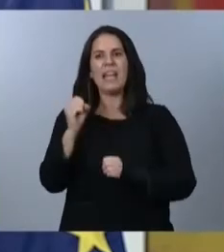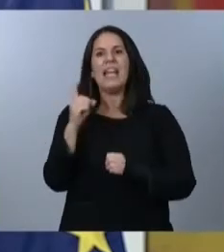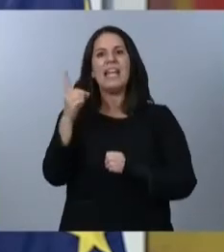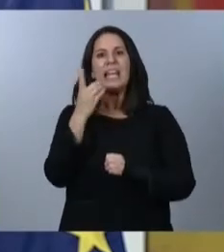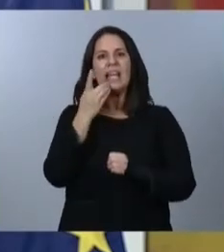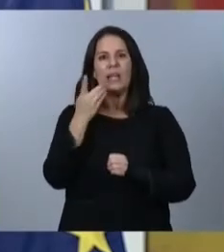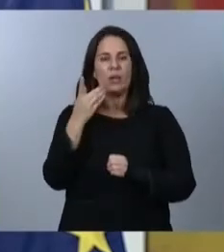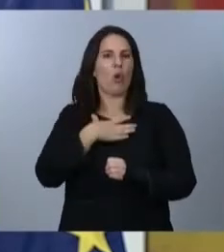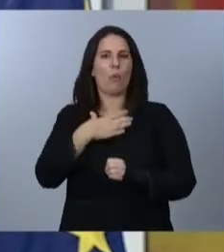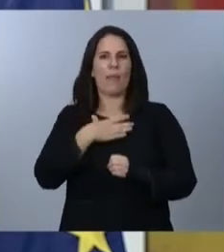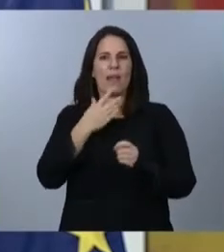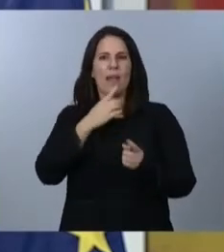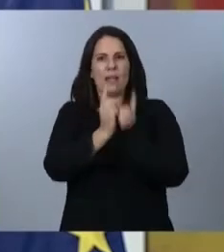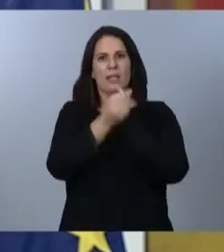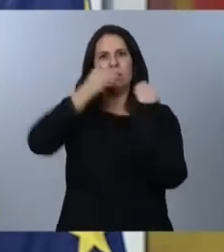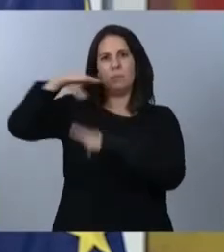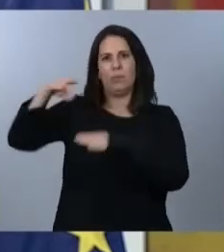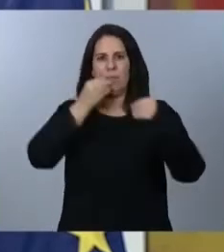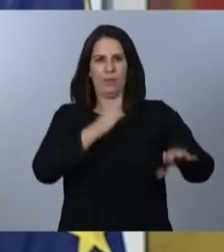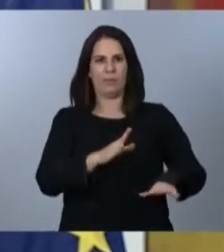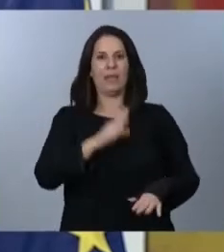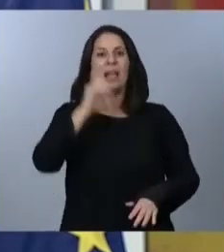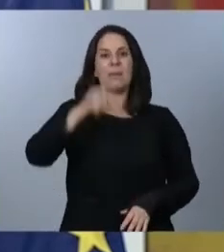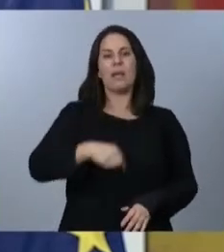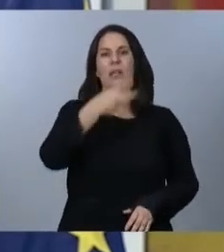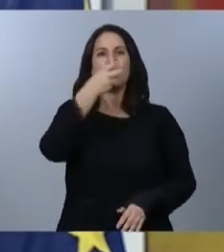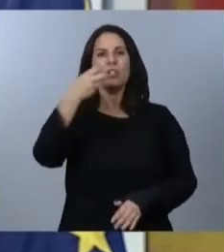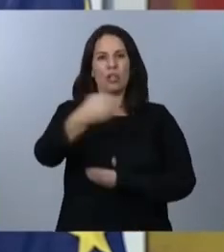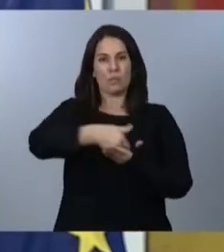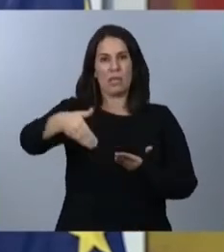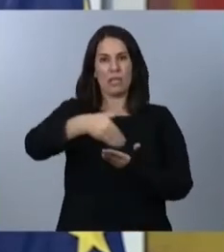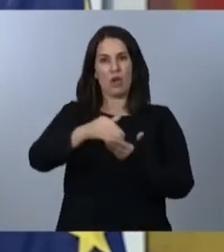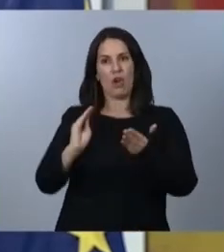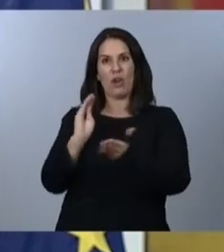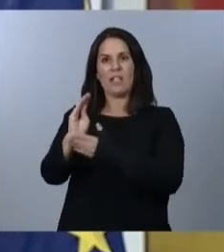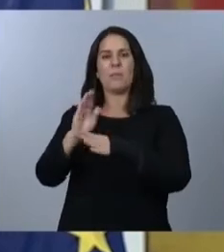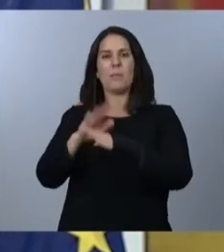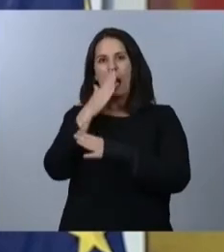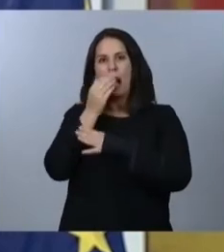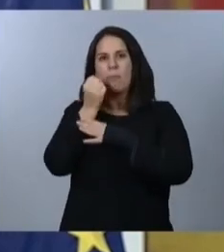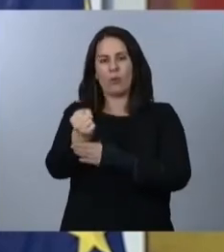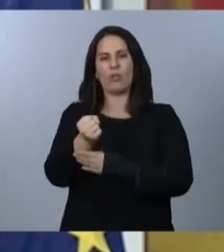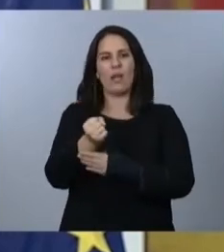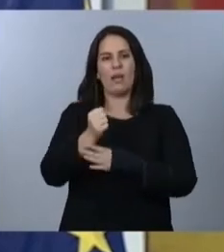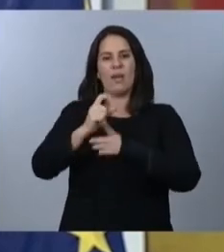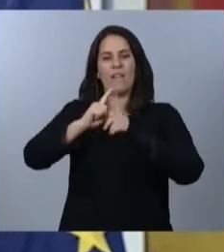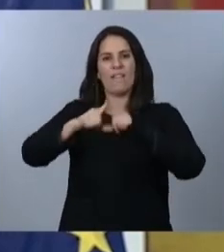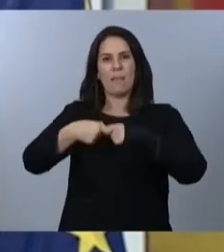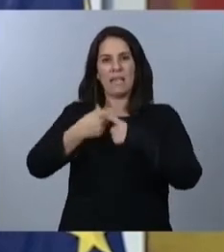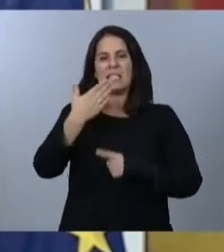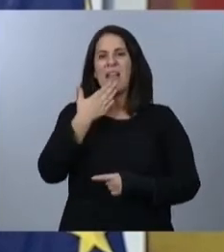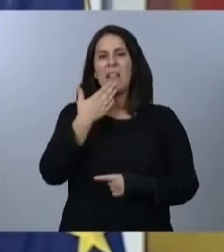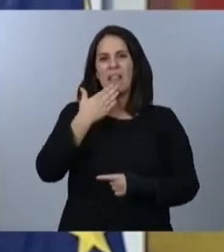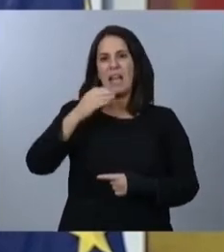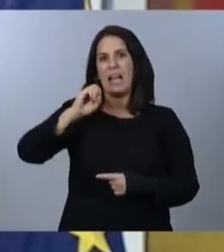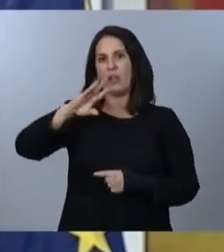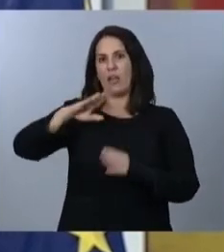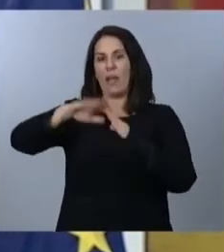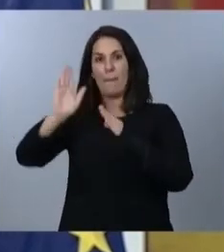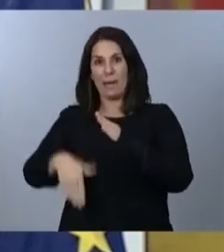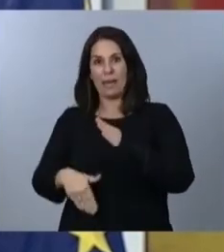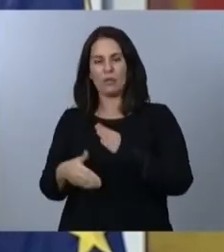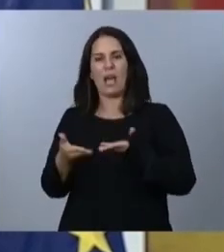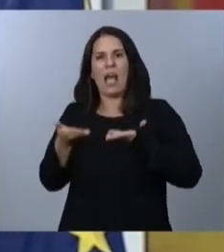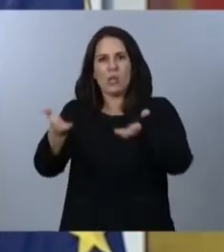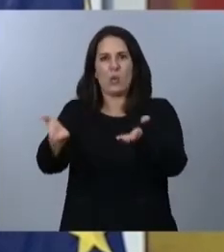200 millones para apoyar la conciliación de las familias con niños y niñas menores de 14 años... ...a través de la contratación pública